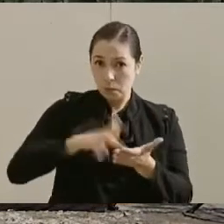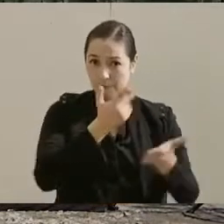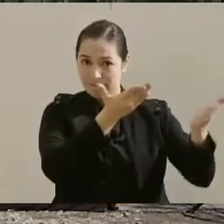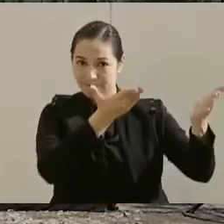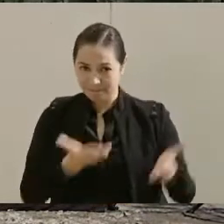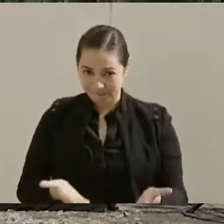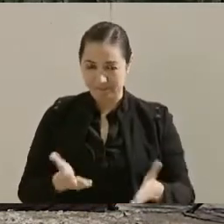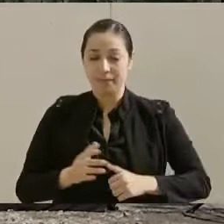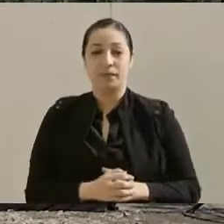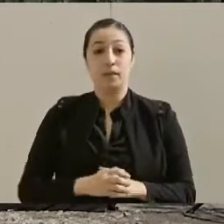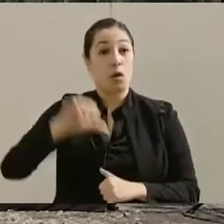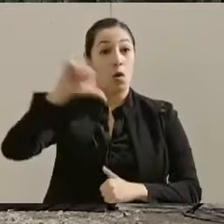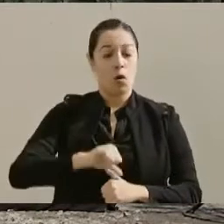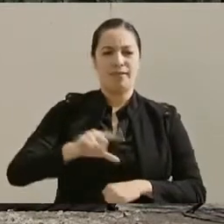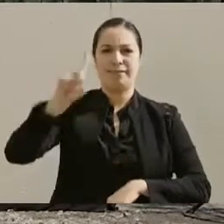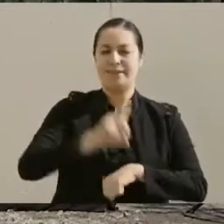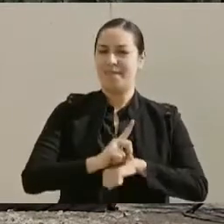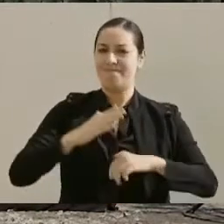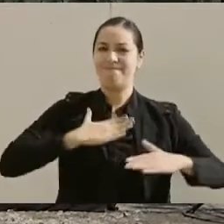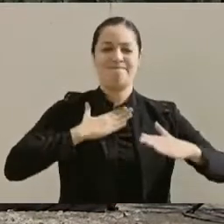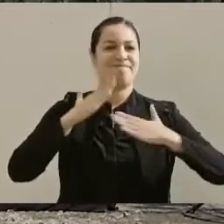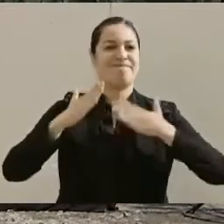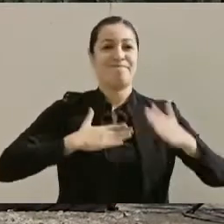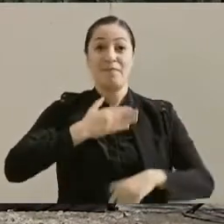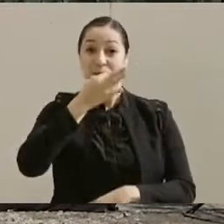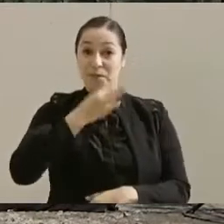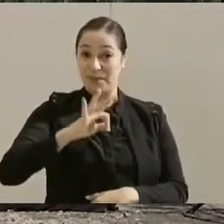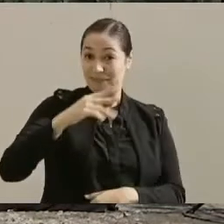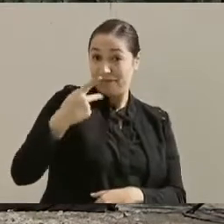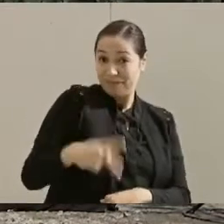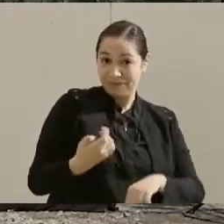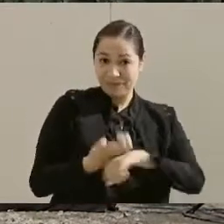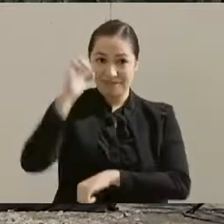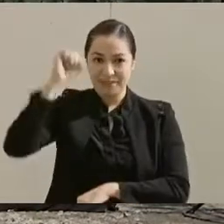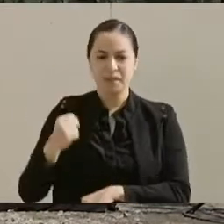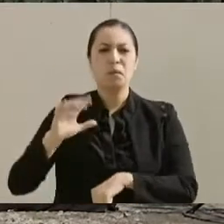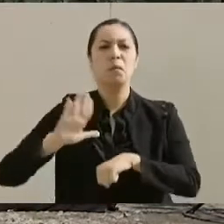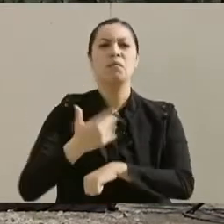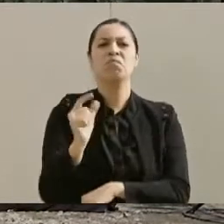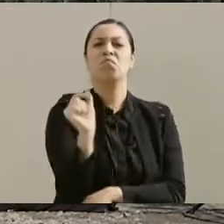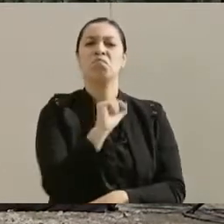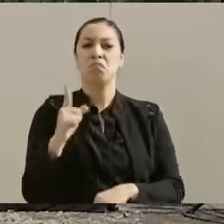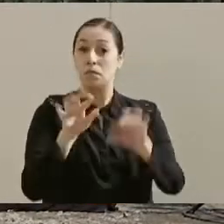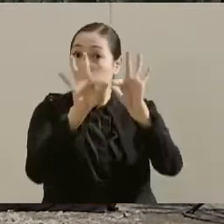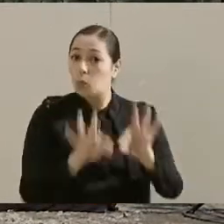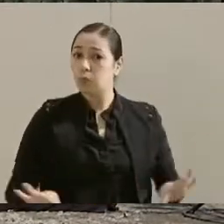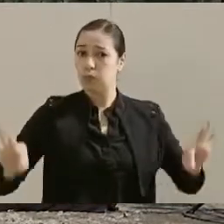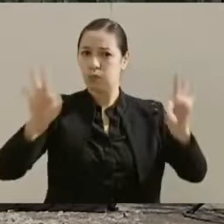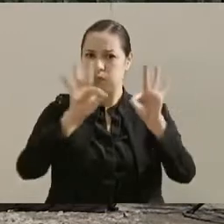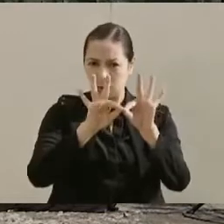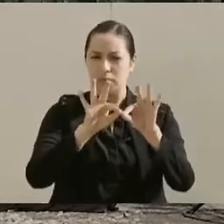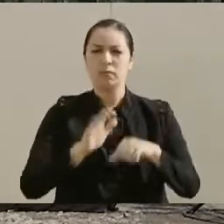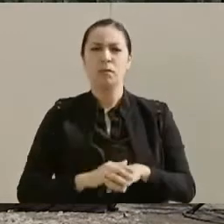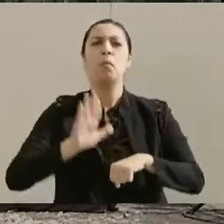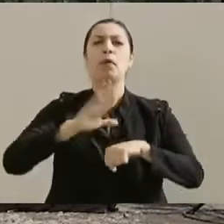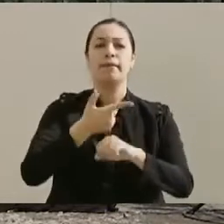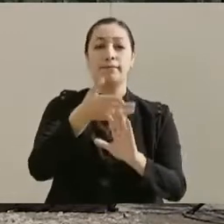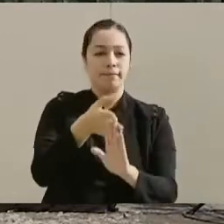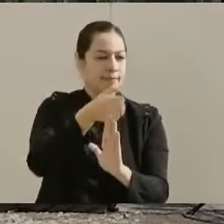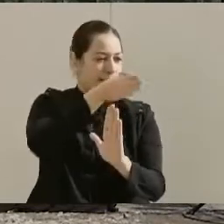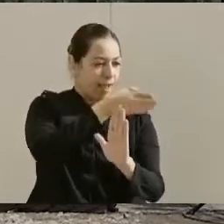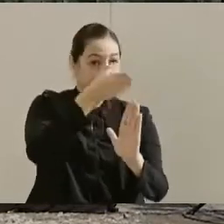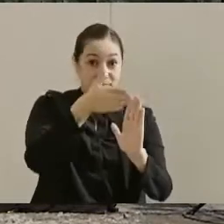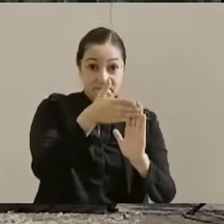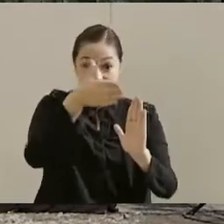Y hoy es un día de fiesta para Sinaloa. Es un día muy especial, importantísimo, porque es un antes y un después,